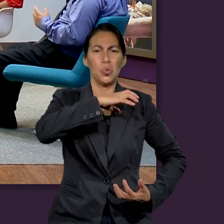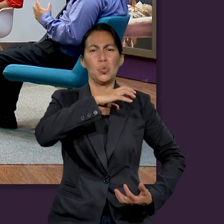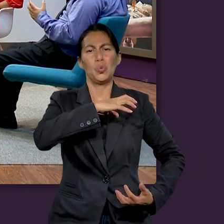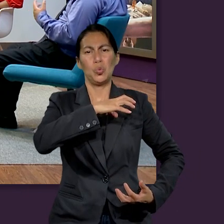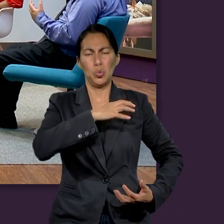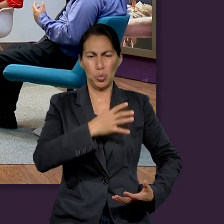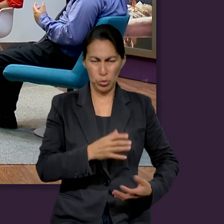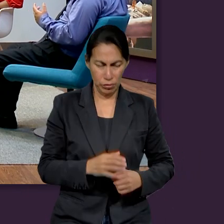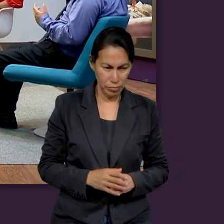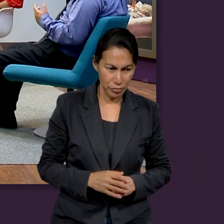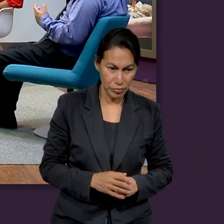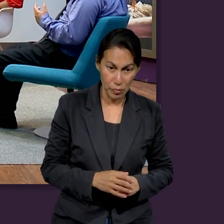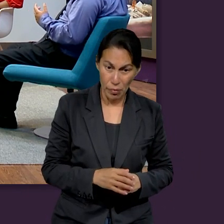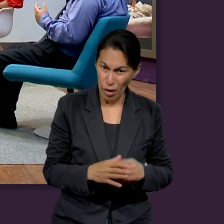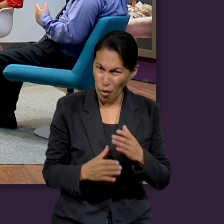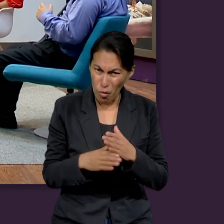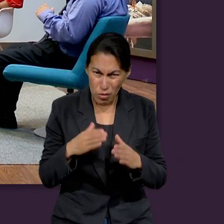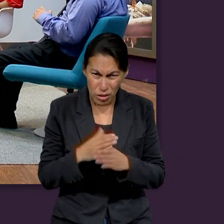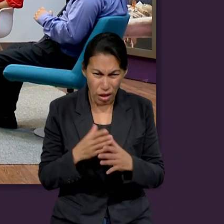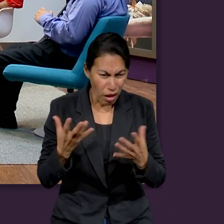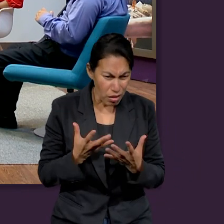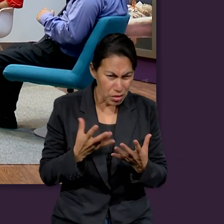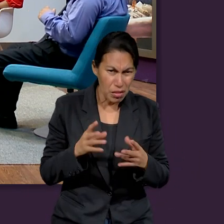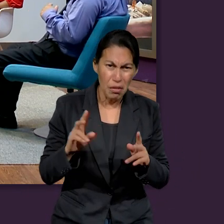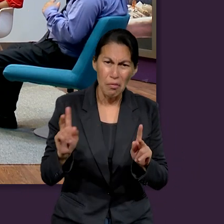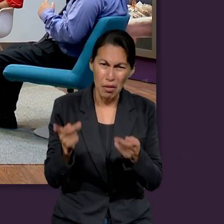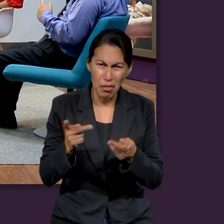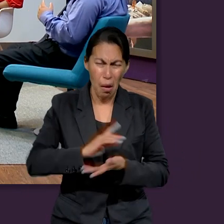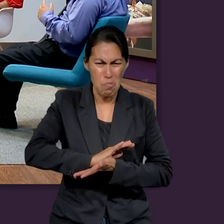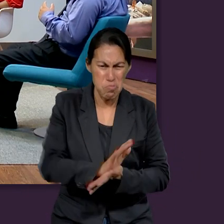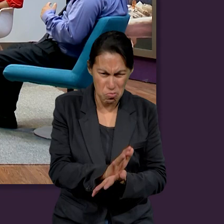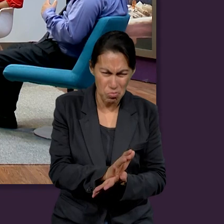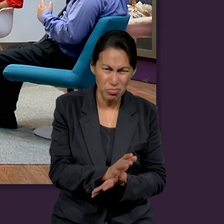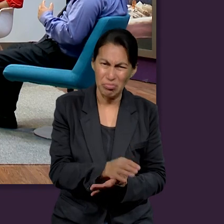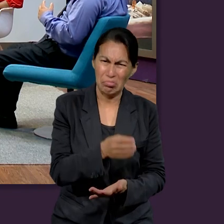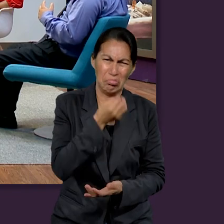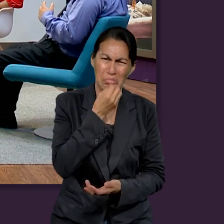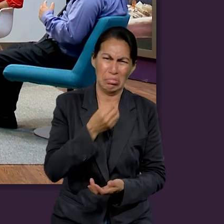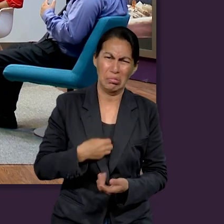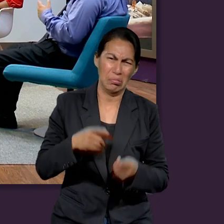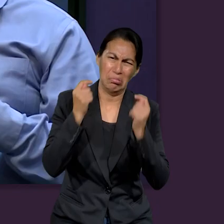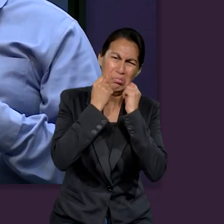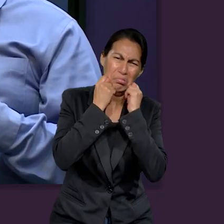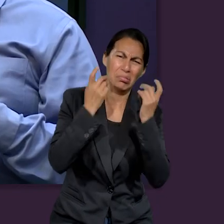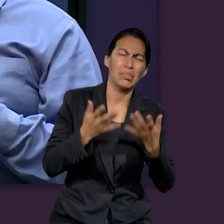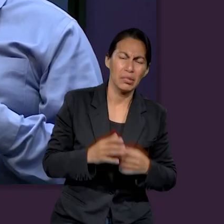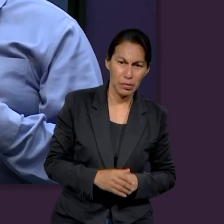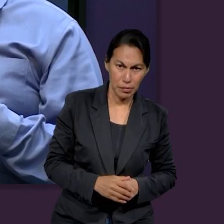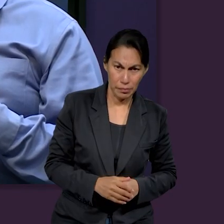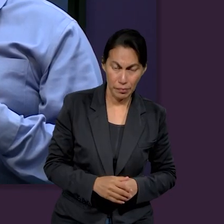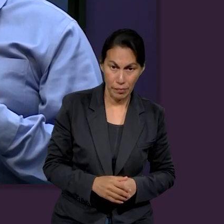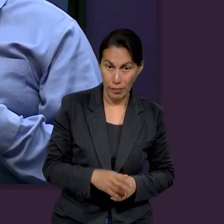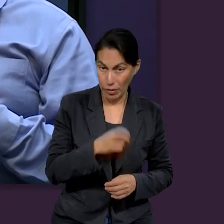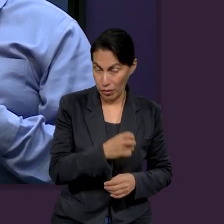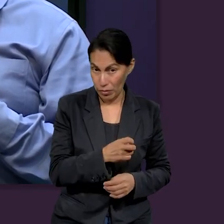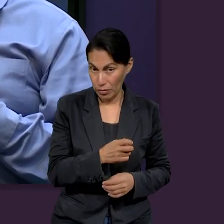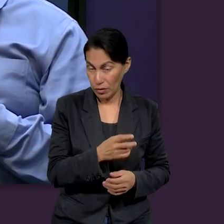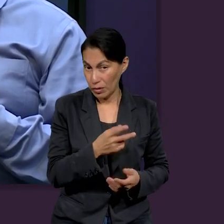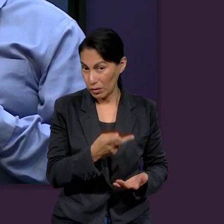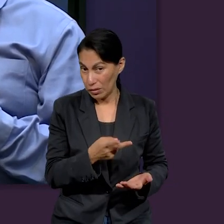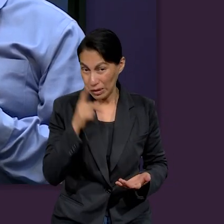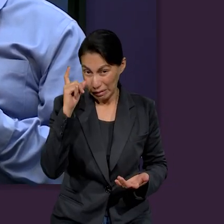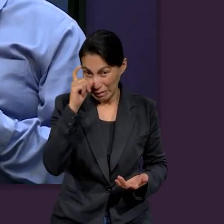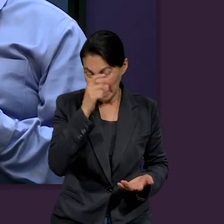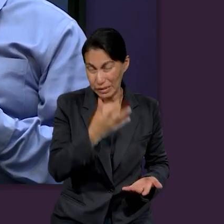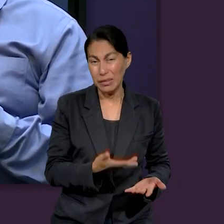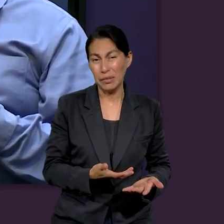mientras más desea ese dinero, los límites de lo que tiene que hacer, vender u oprimir para obtener ese dinero